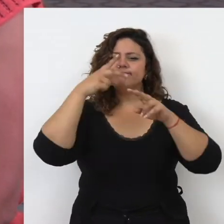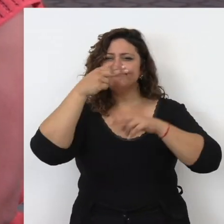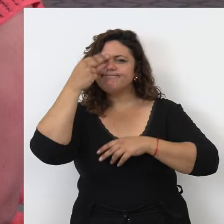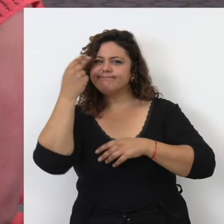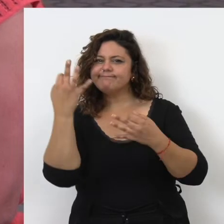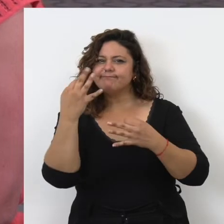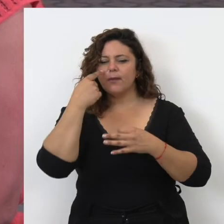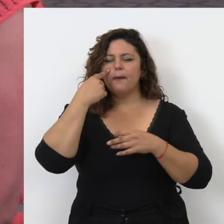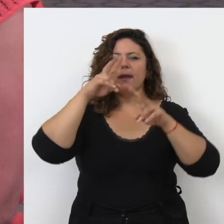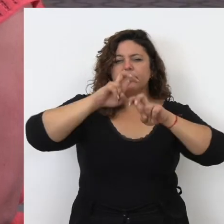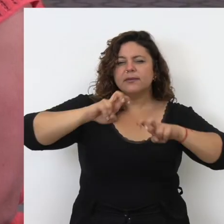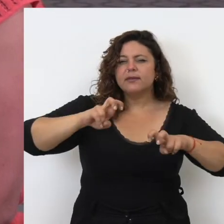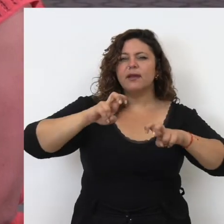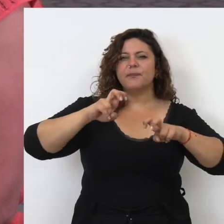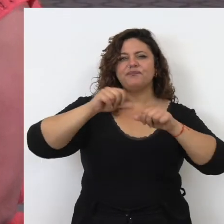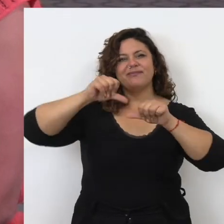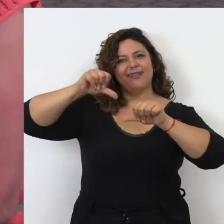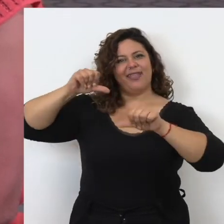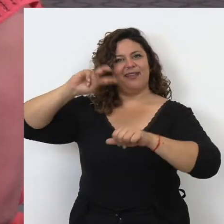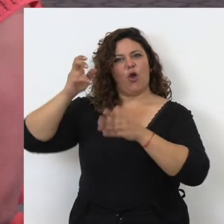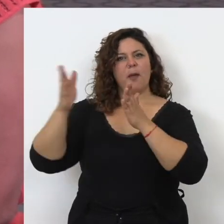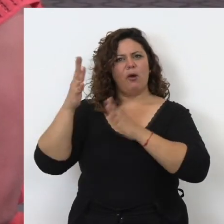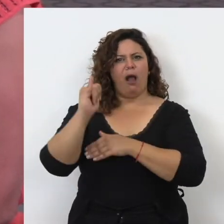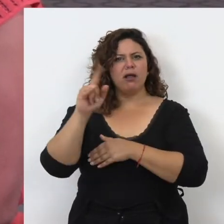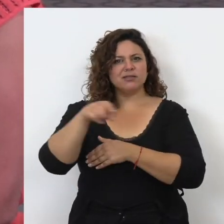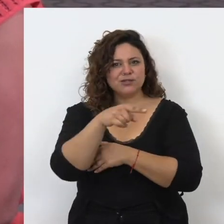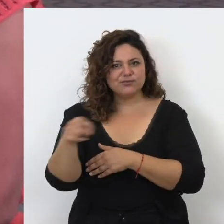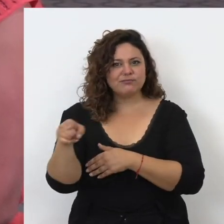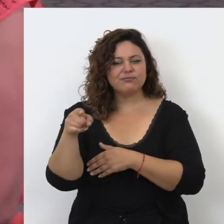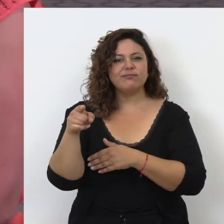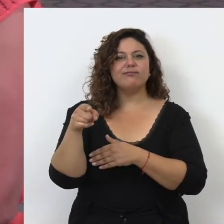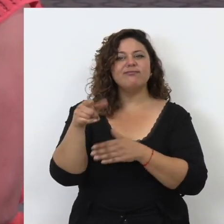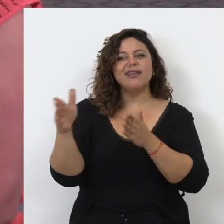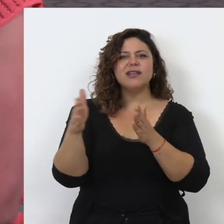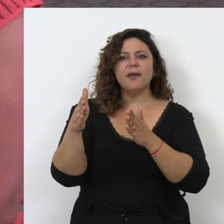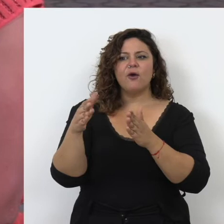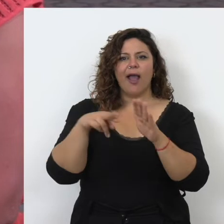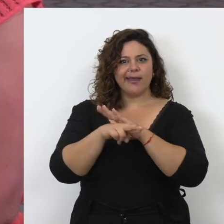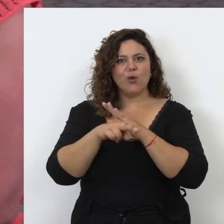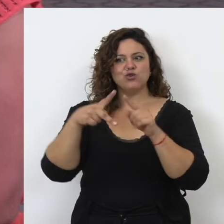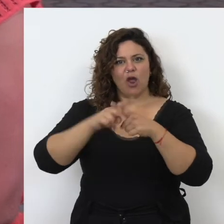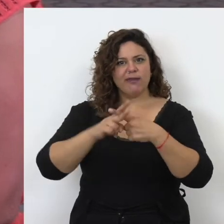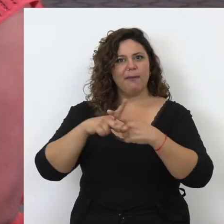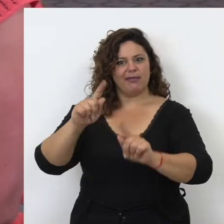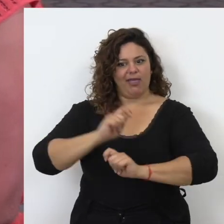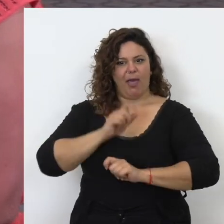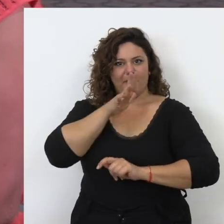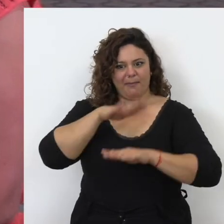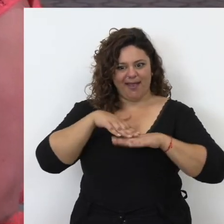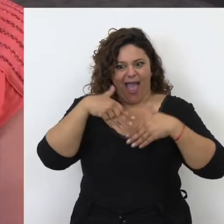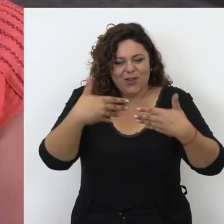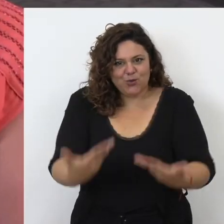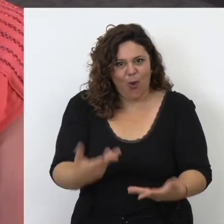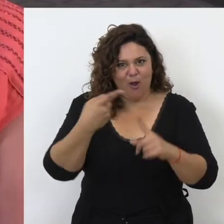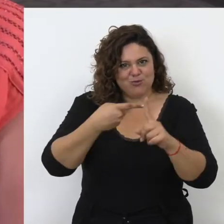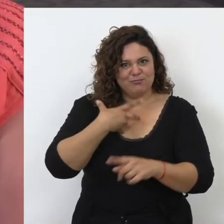interesado investigar hasta qué punto hay antecedentes en otros periodos. Esos periodos nos ofrecen recursos y herramientas para